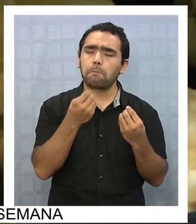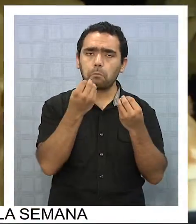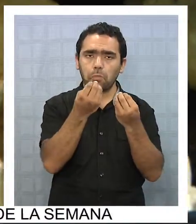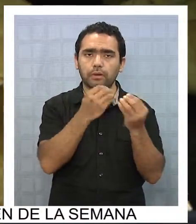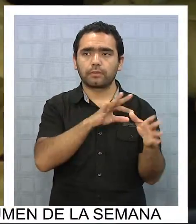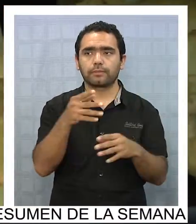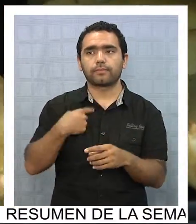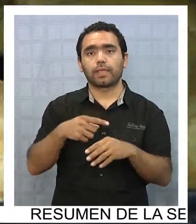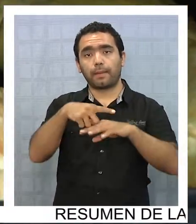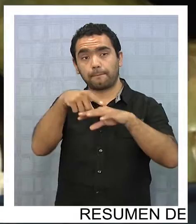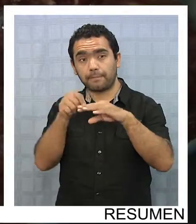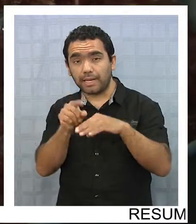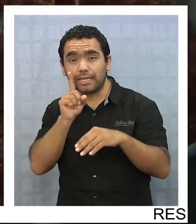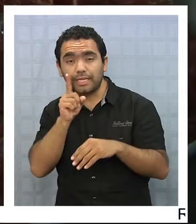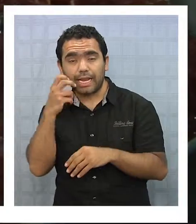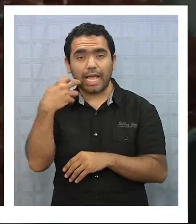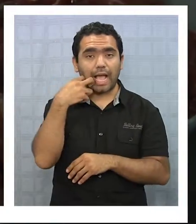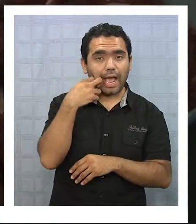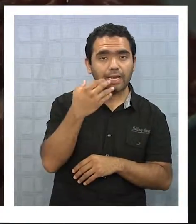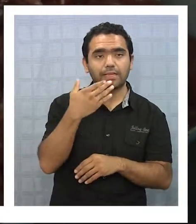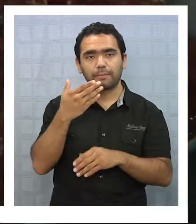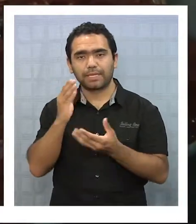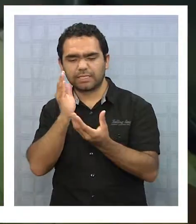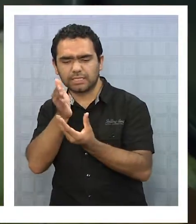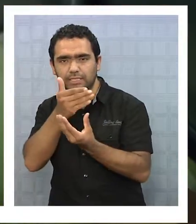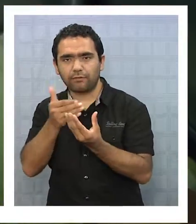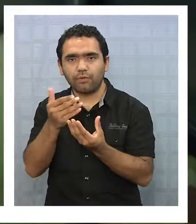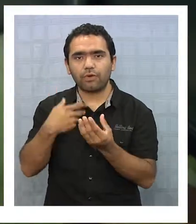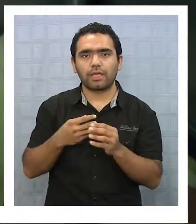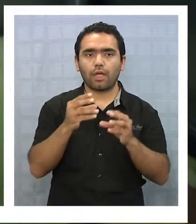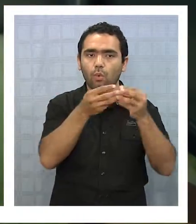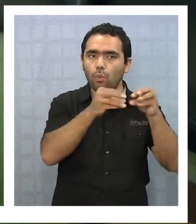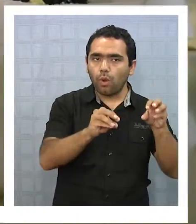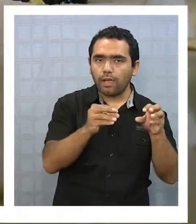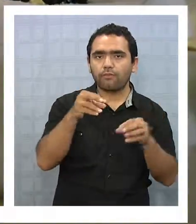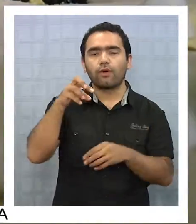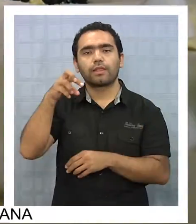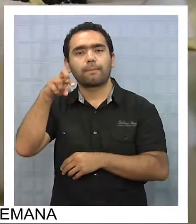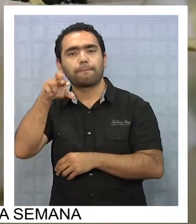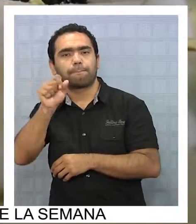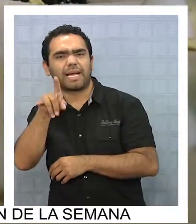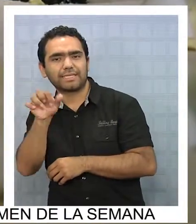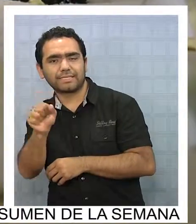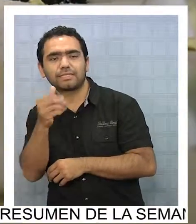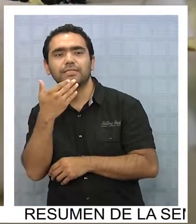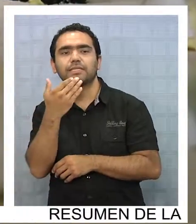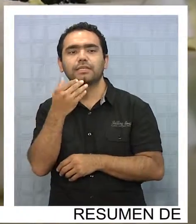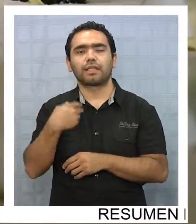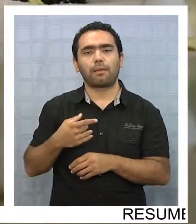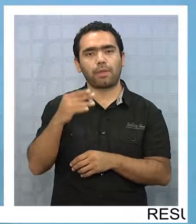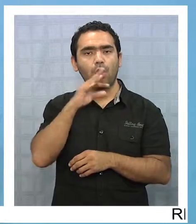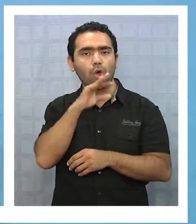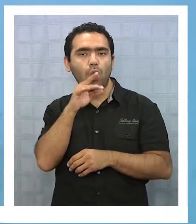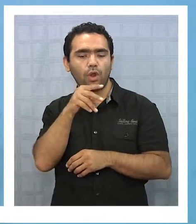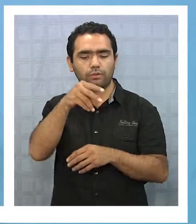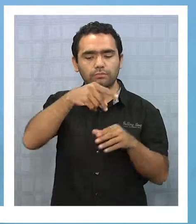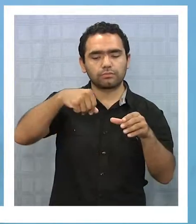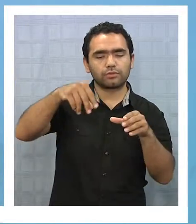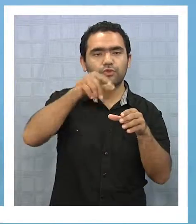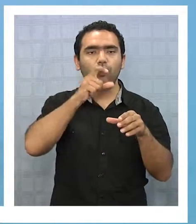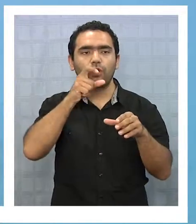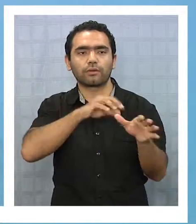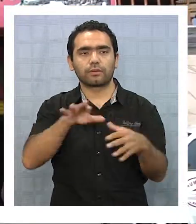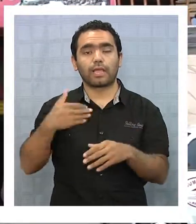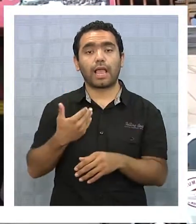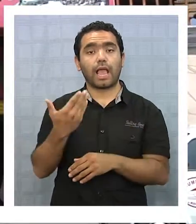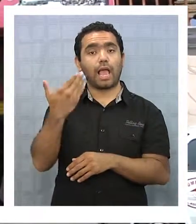Tradicionalmente, las empanadas se componen de carne y cebolla picada, huevo duro, pasas y un poco de ají de color. Los indígenas a